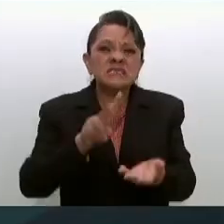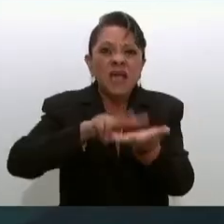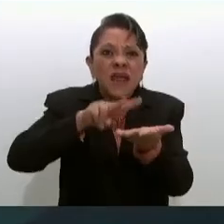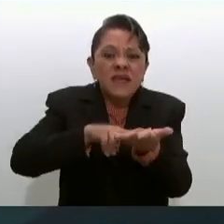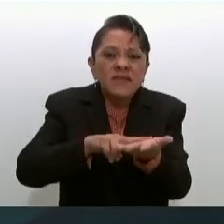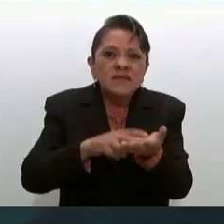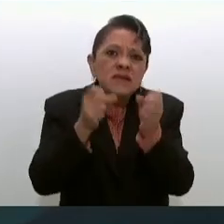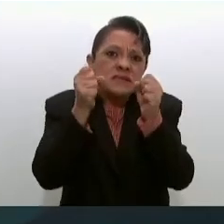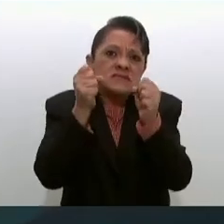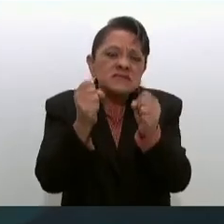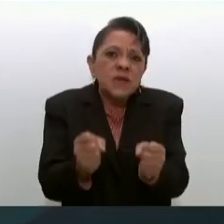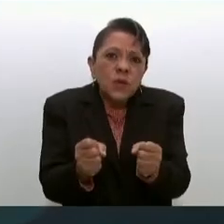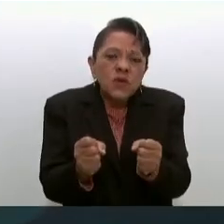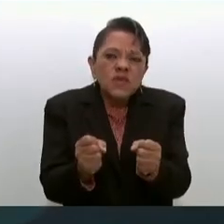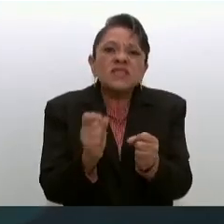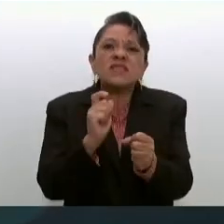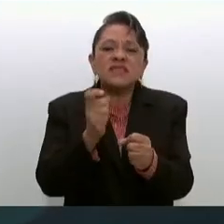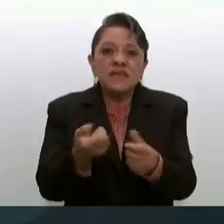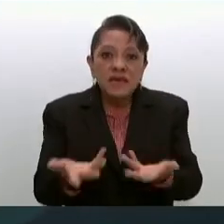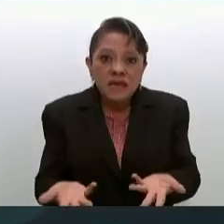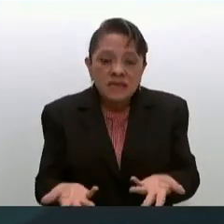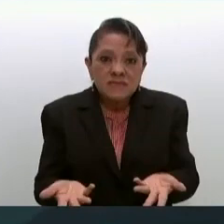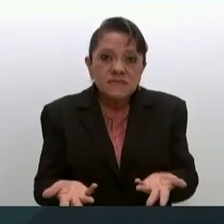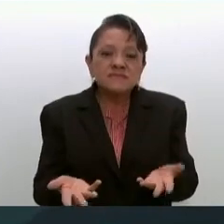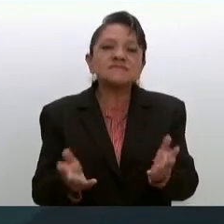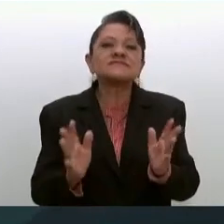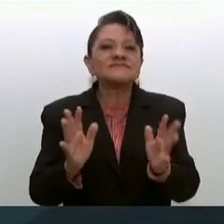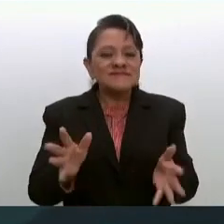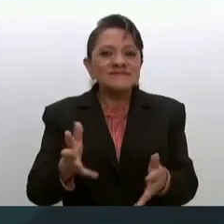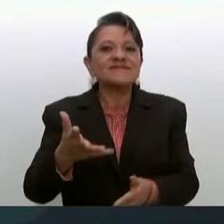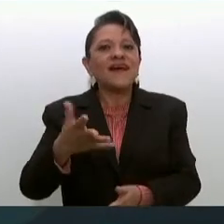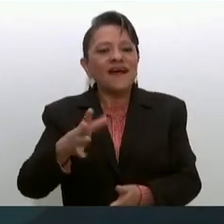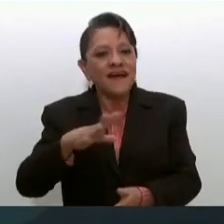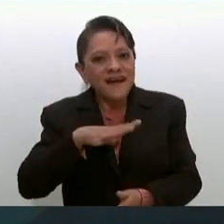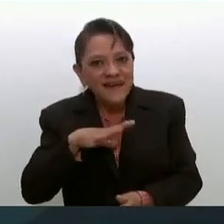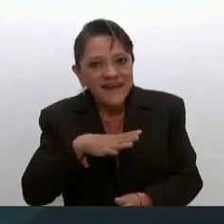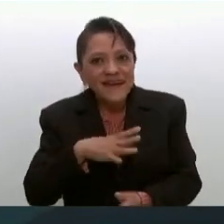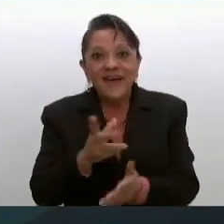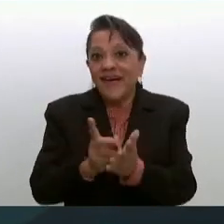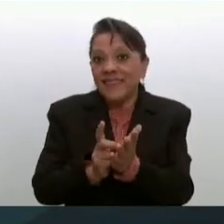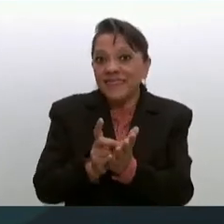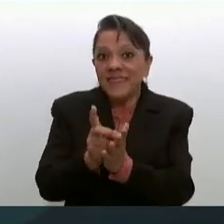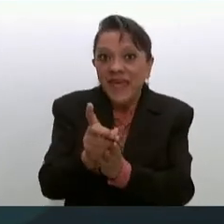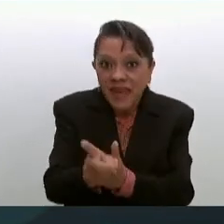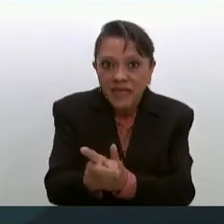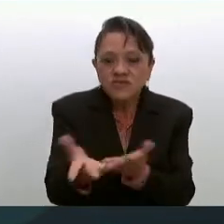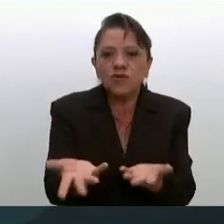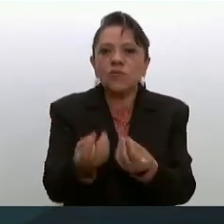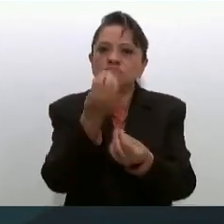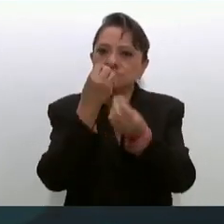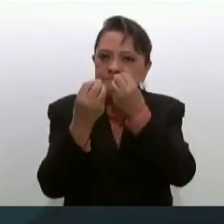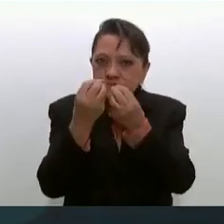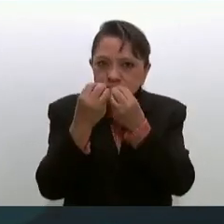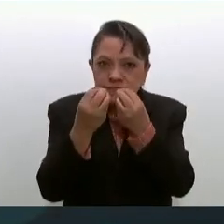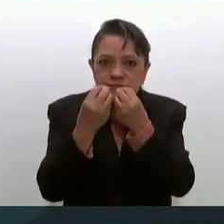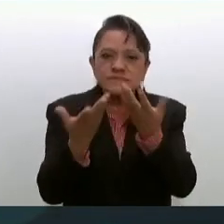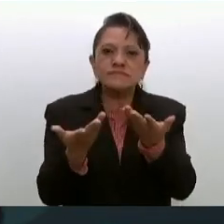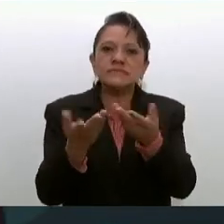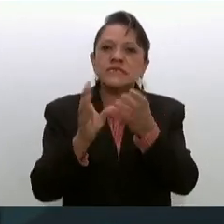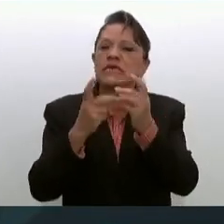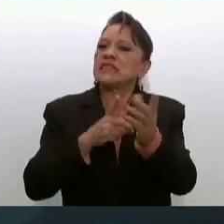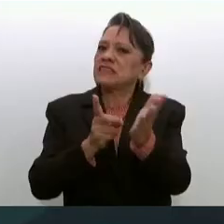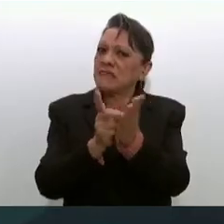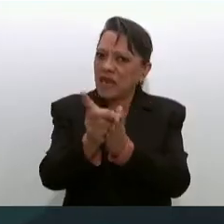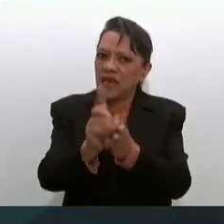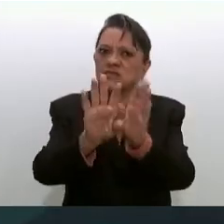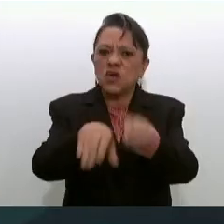pues es que se tenga el derecho a la alimentación el derecho al trabajo